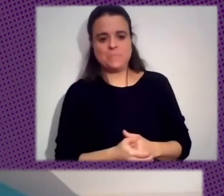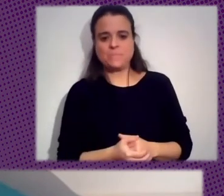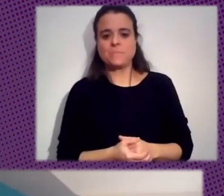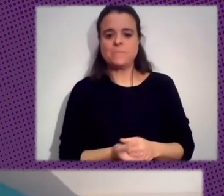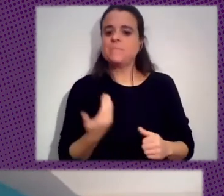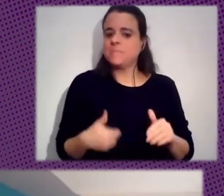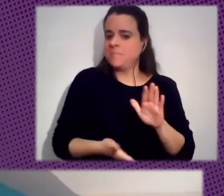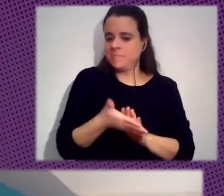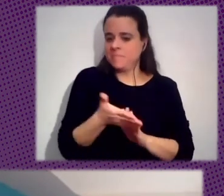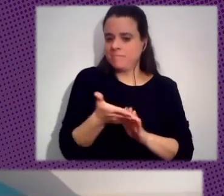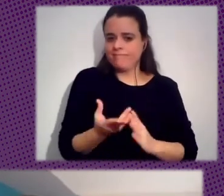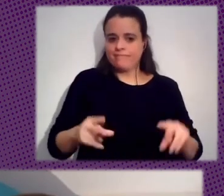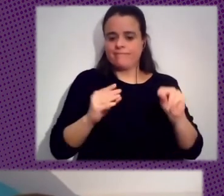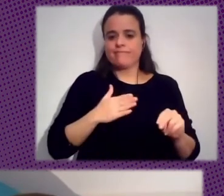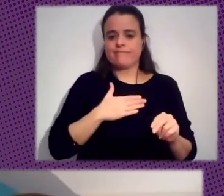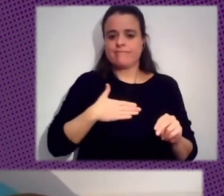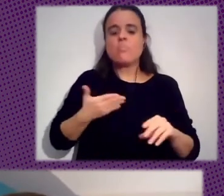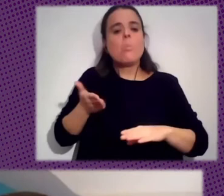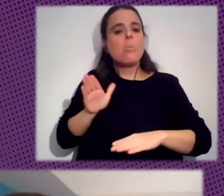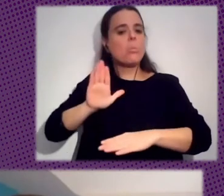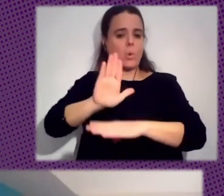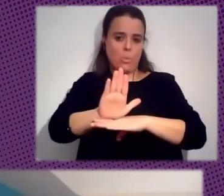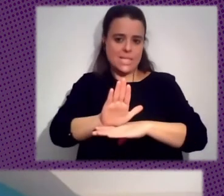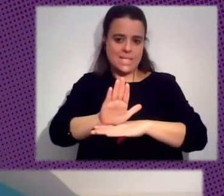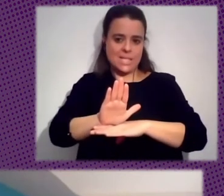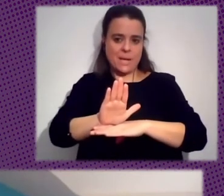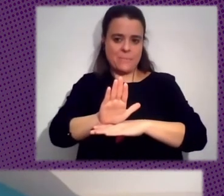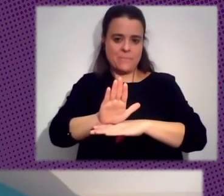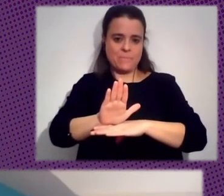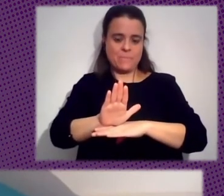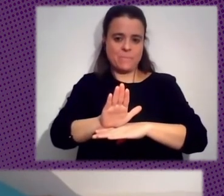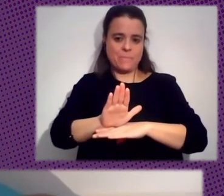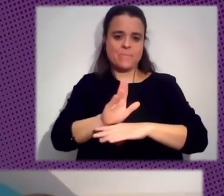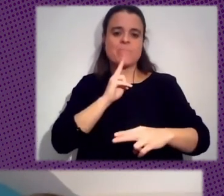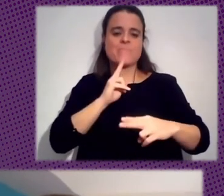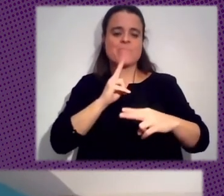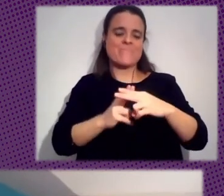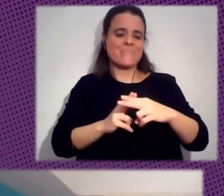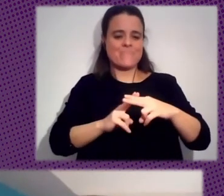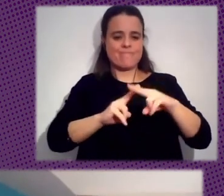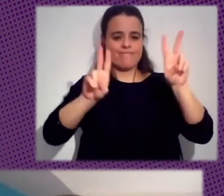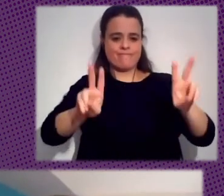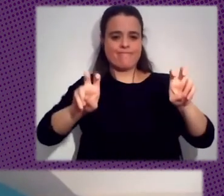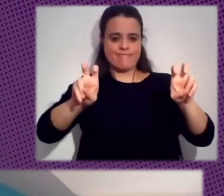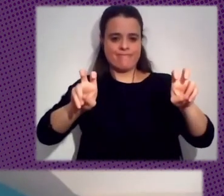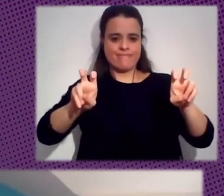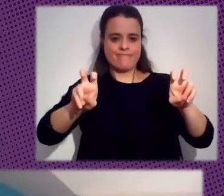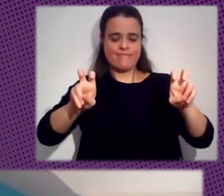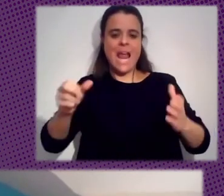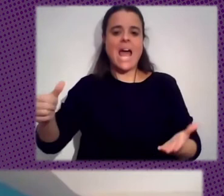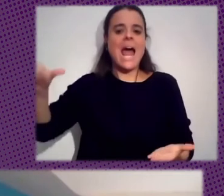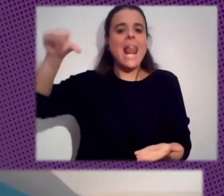Incluir Una Propuesta Tal vez De Lo Que Podríamos Llamar La Ciudad No Alineada